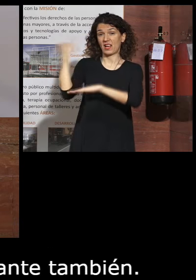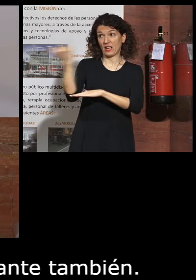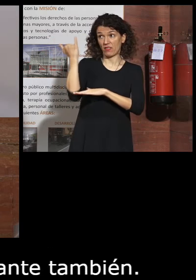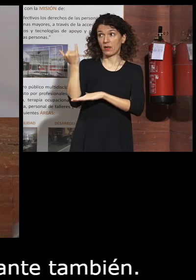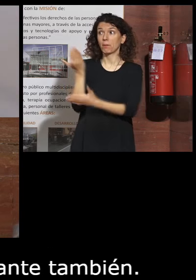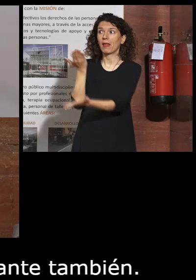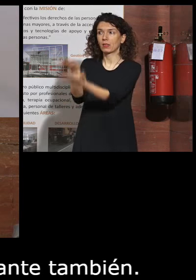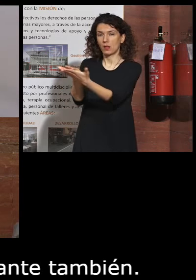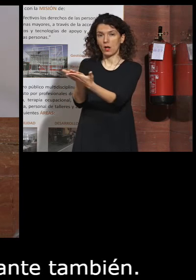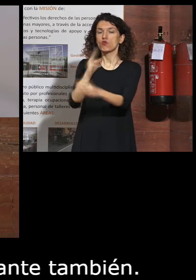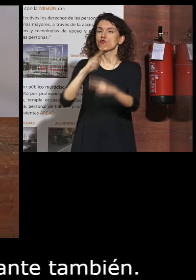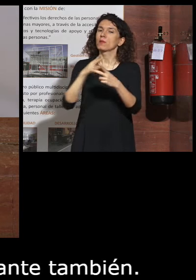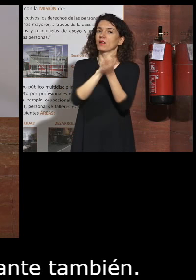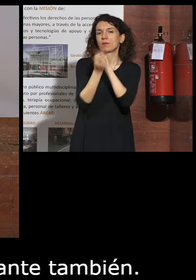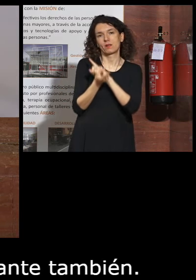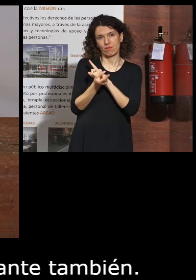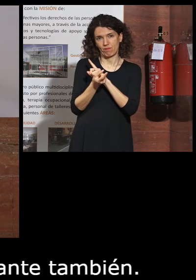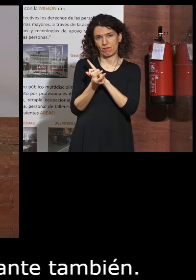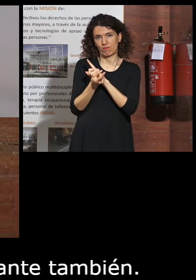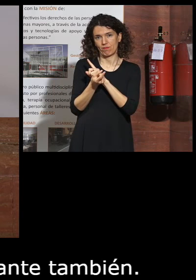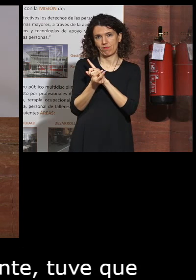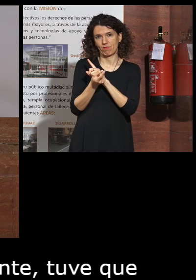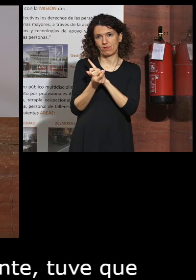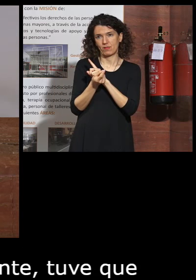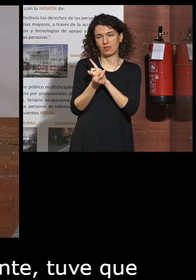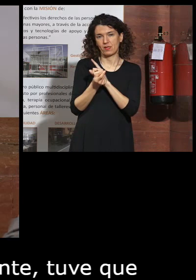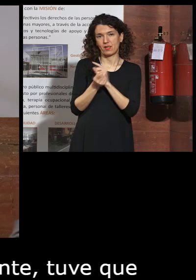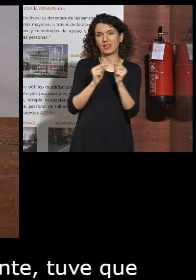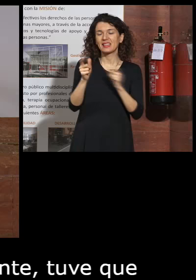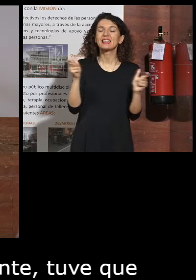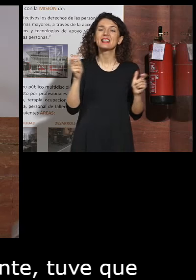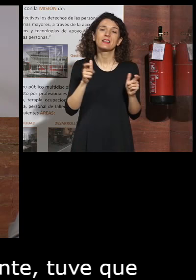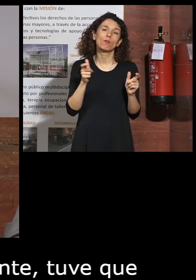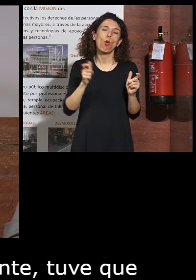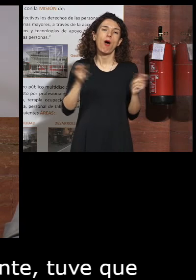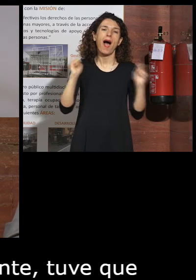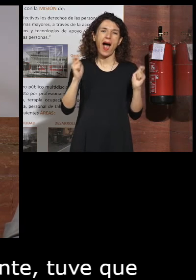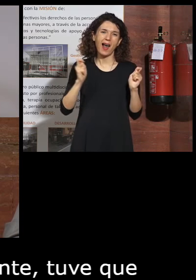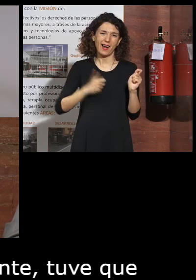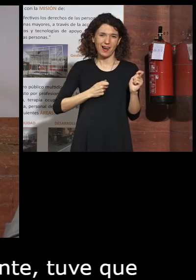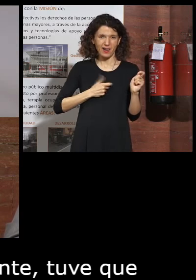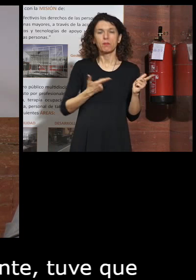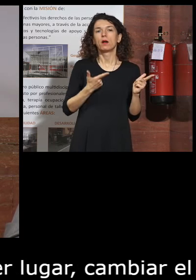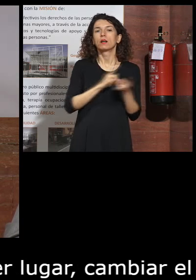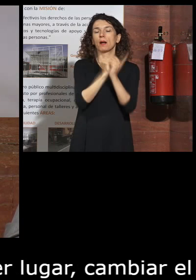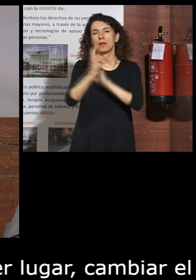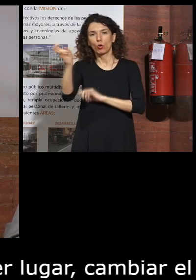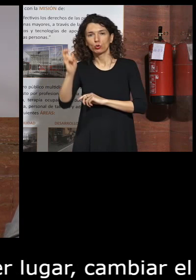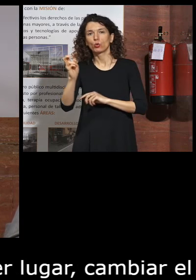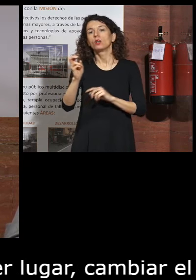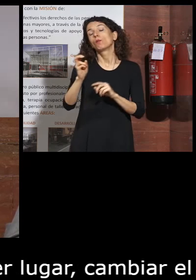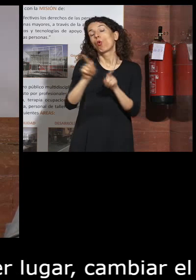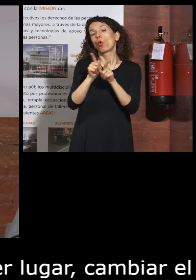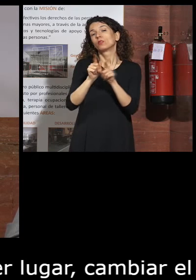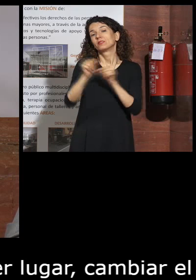primer lugar cambiar el nombre de telealarma nada y qué nombre ponemos y tal pues bueno y nos planteamos de teleasistencia